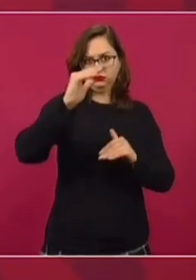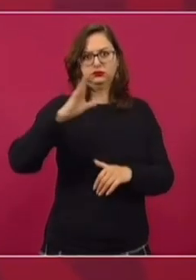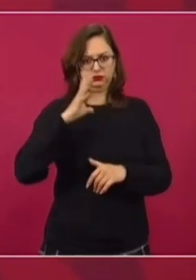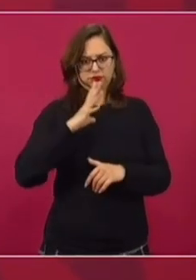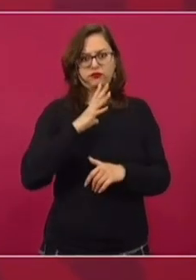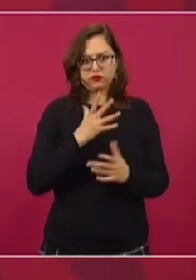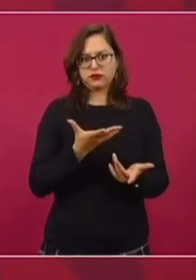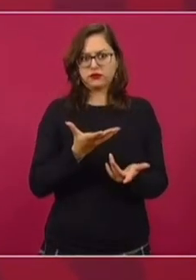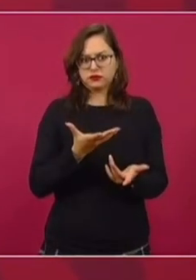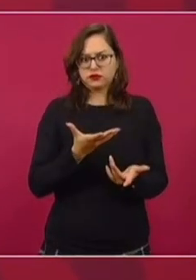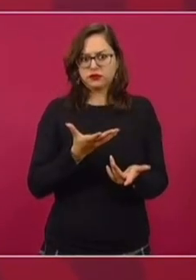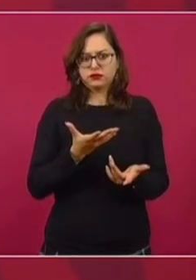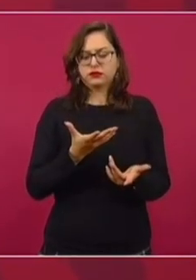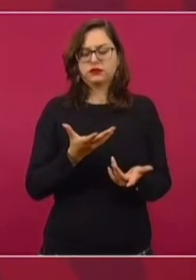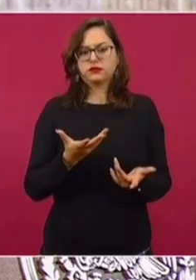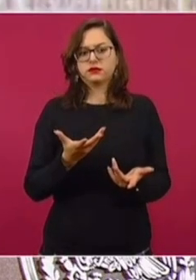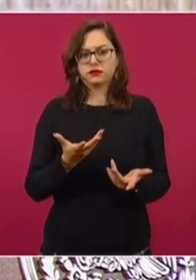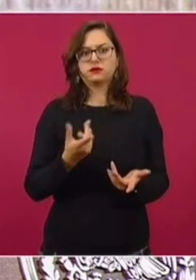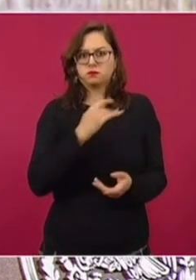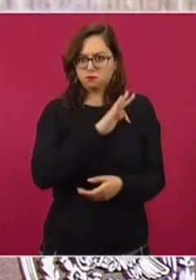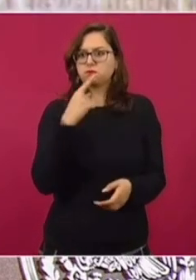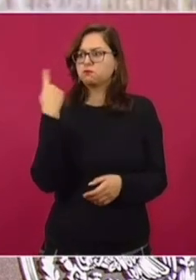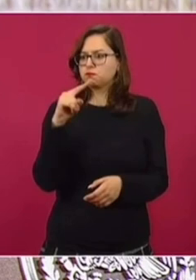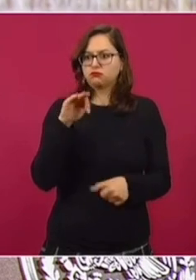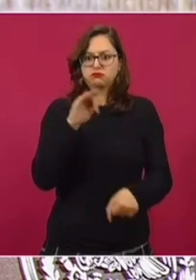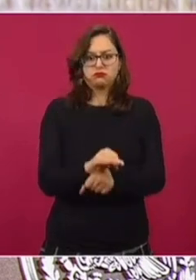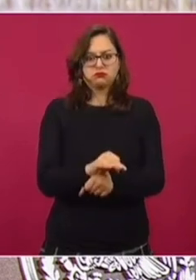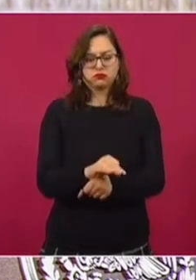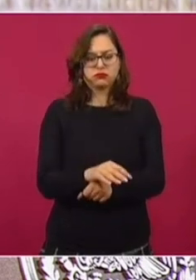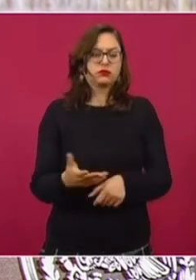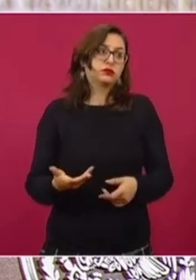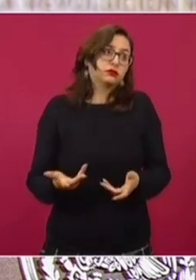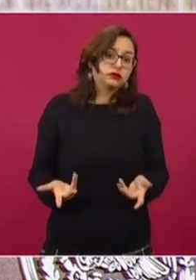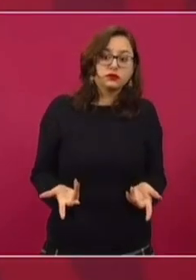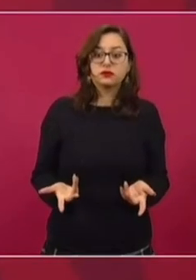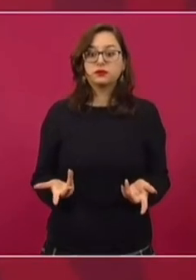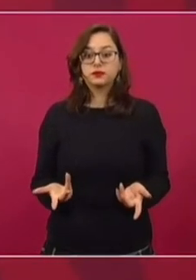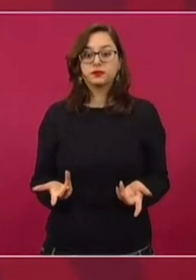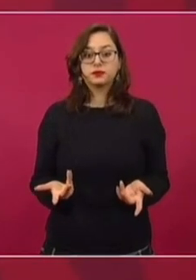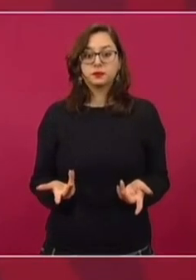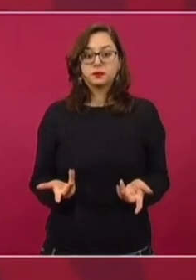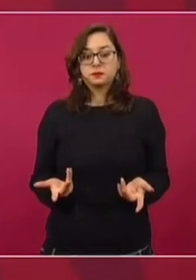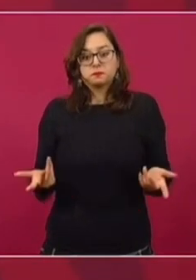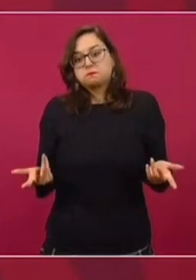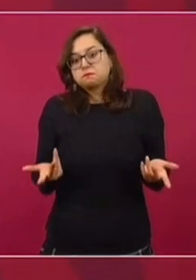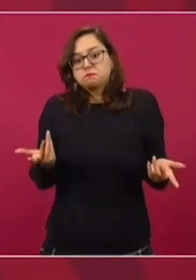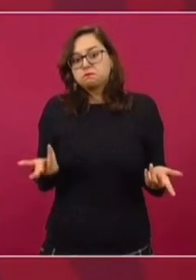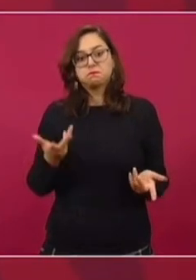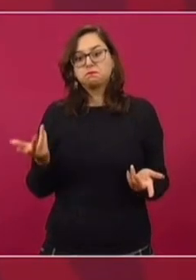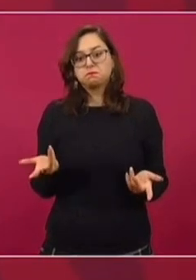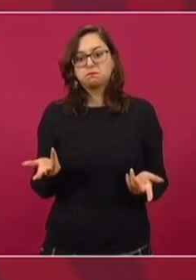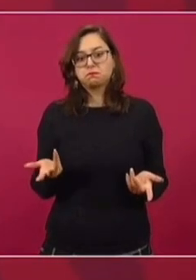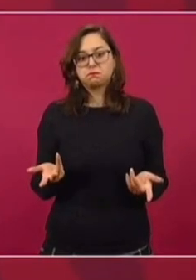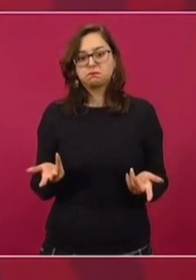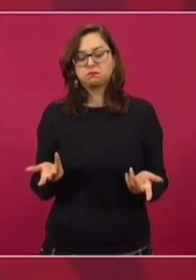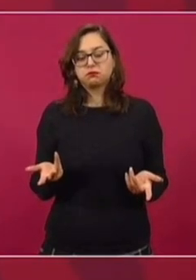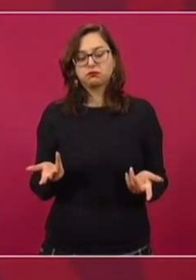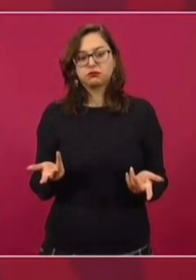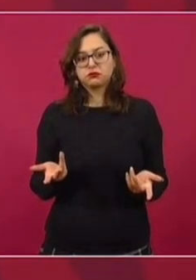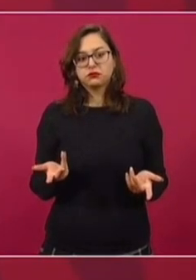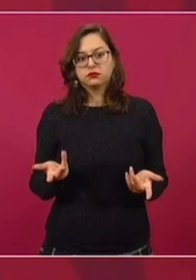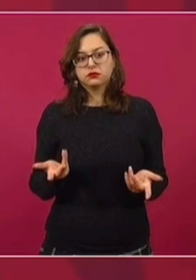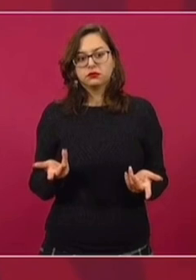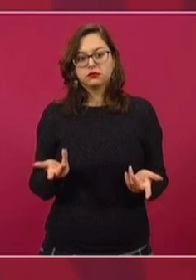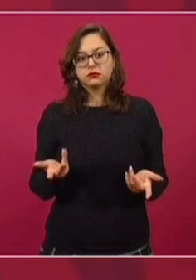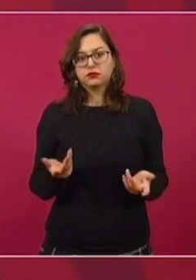jueces, existe el amparo, o sea, no puede haber